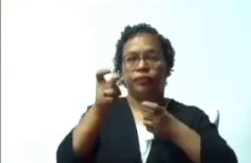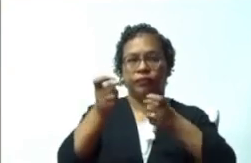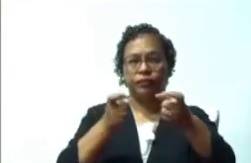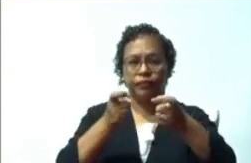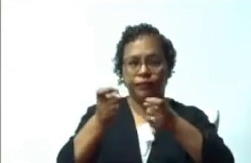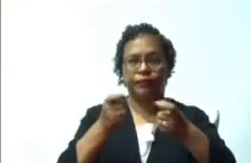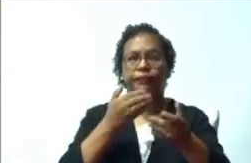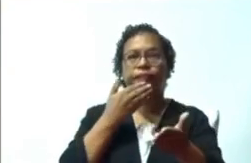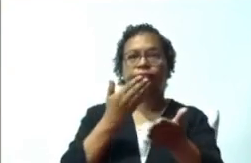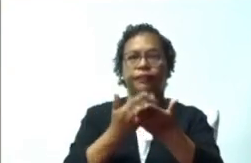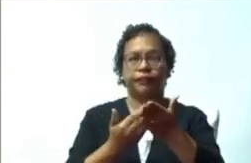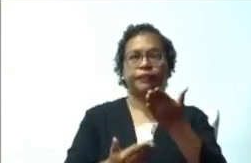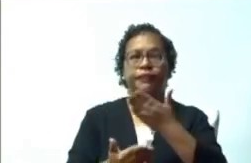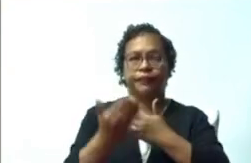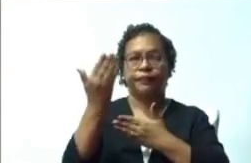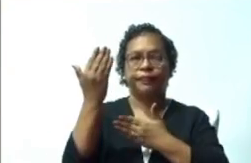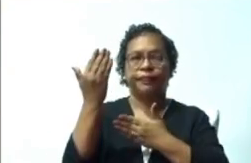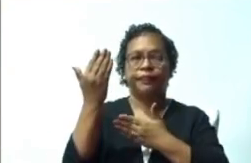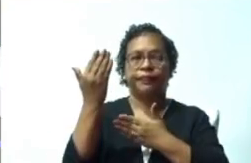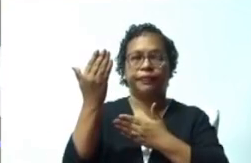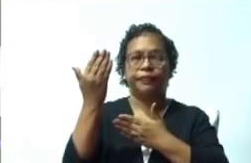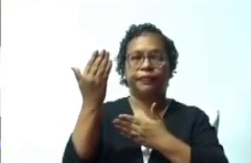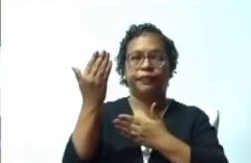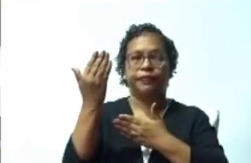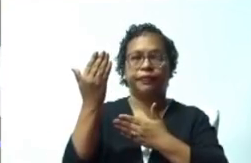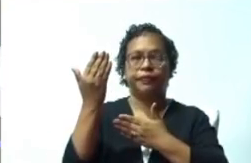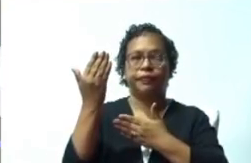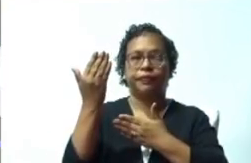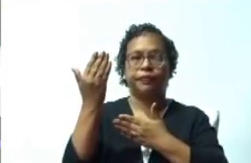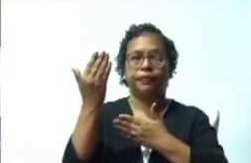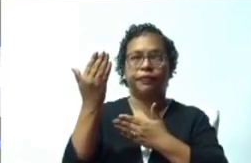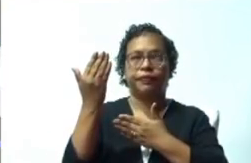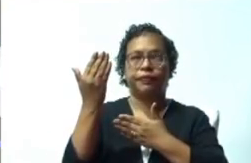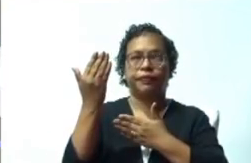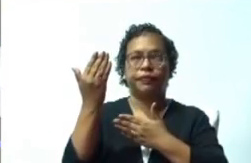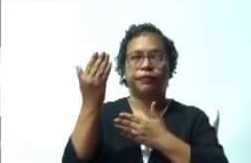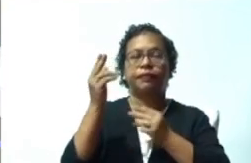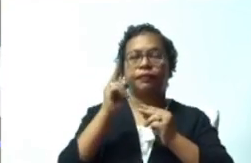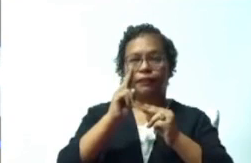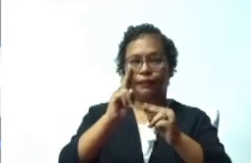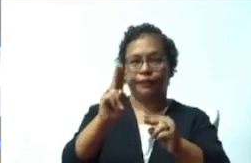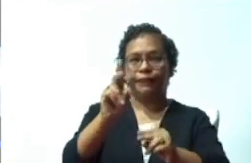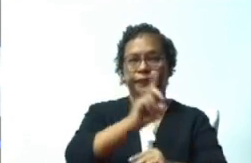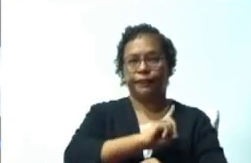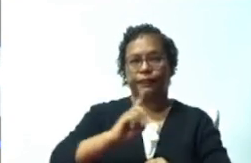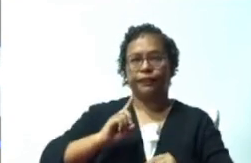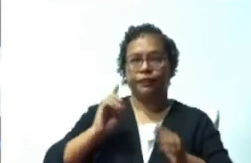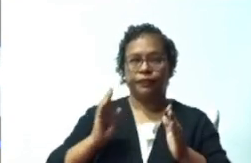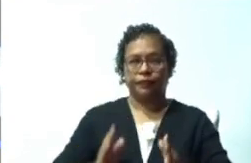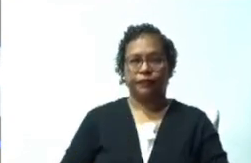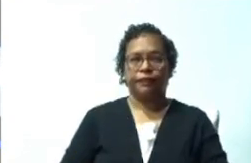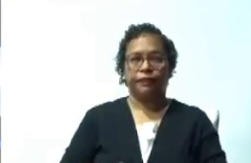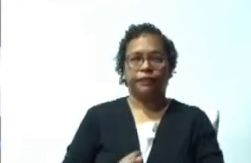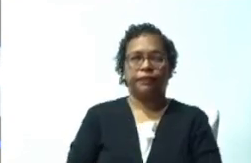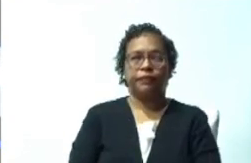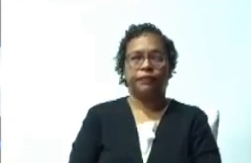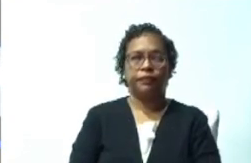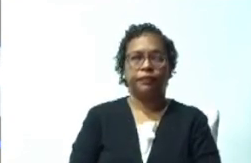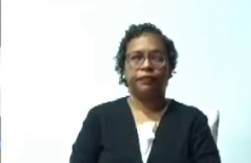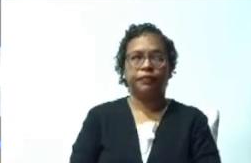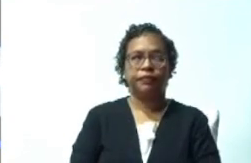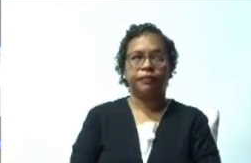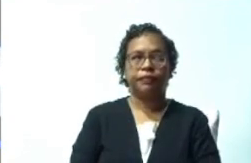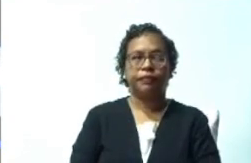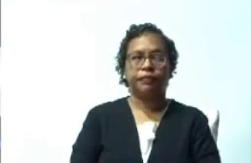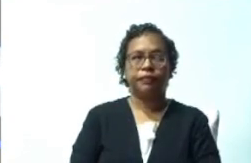Buenos días a los honorables diputados y diputadas que